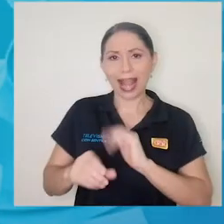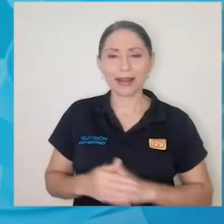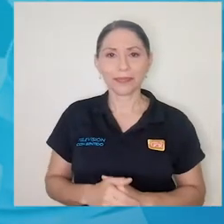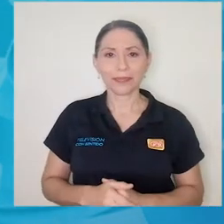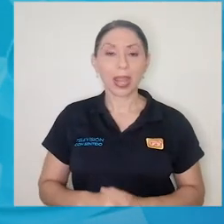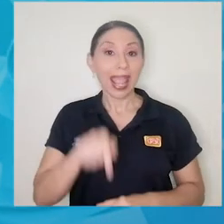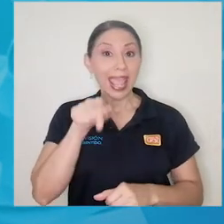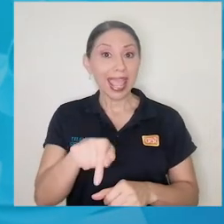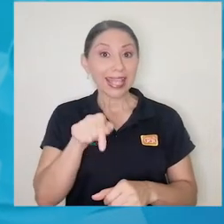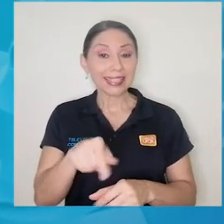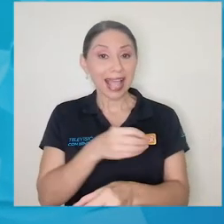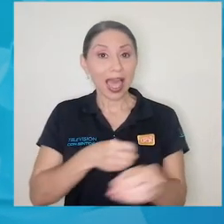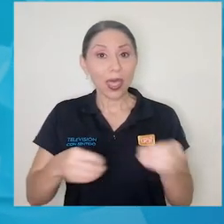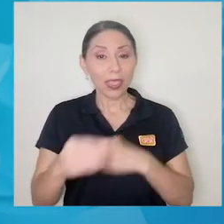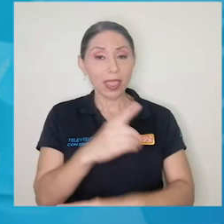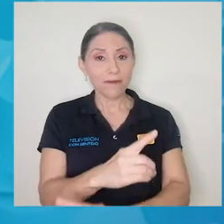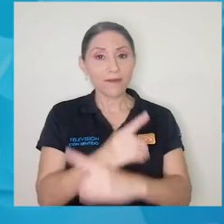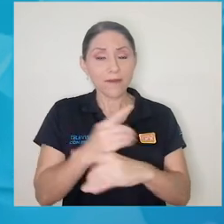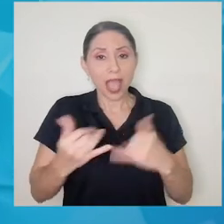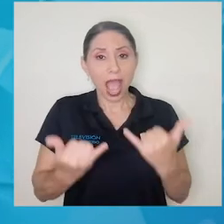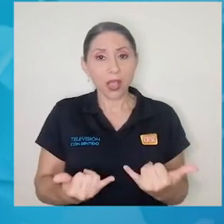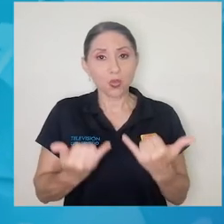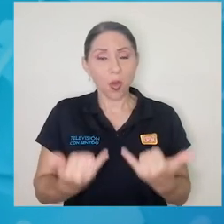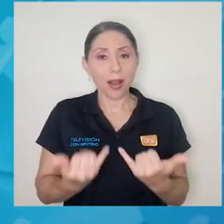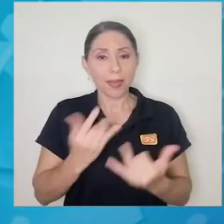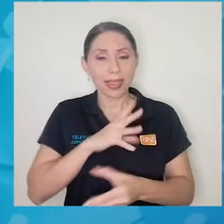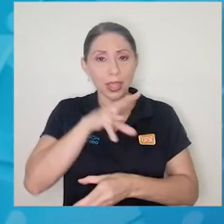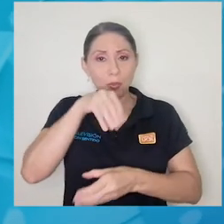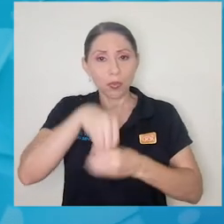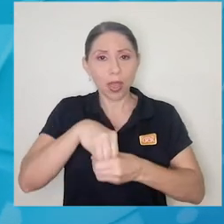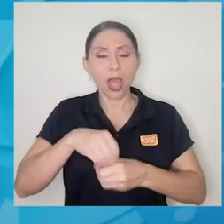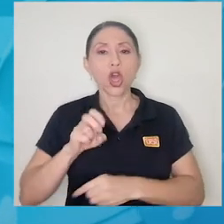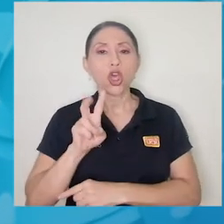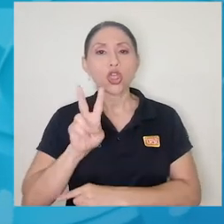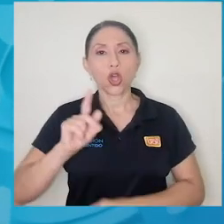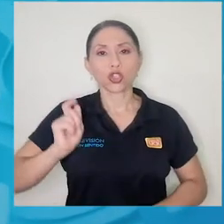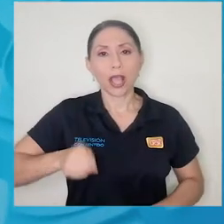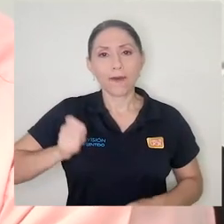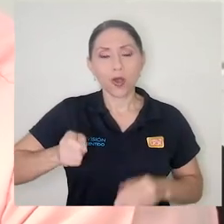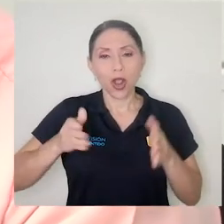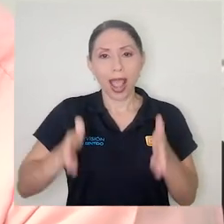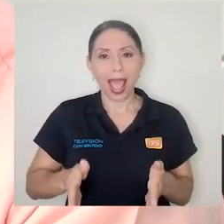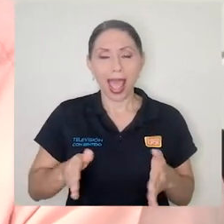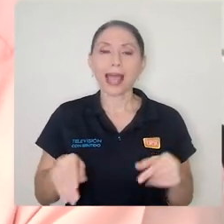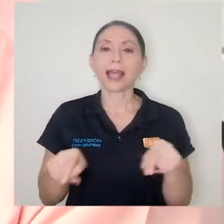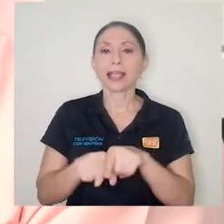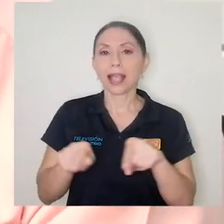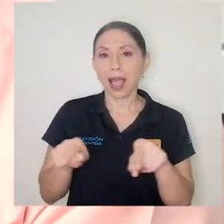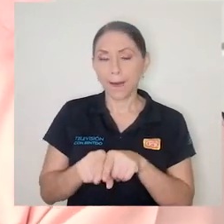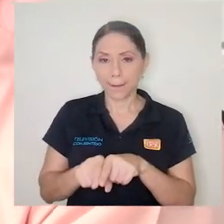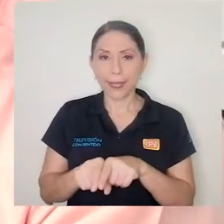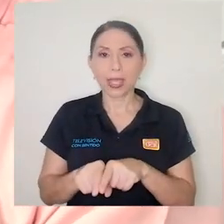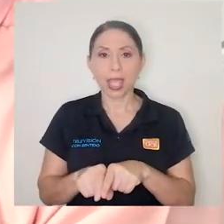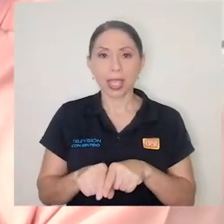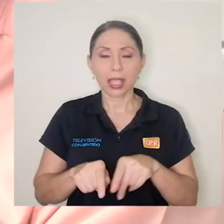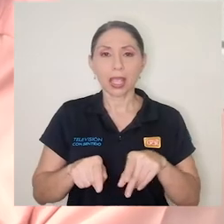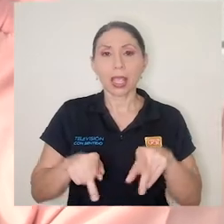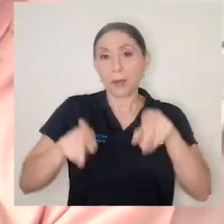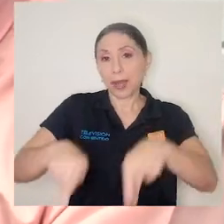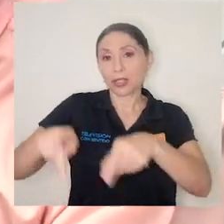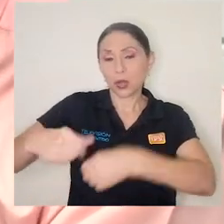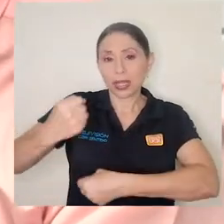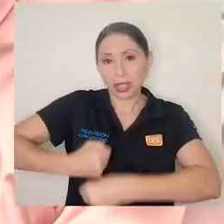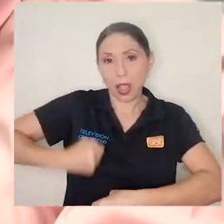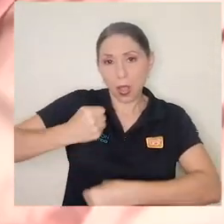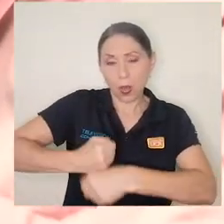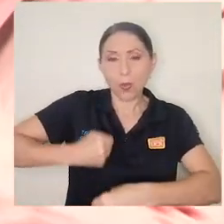Defensoría actualmente está compuesta por dos abogados y también contamos con personal